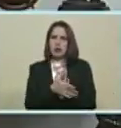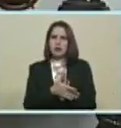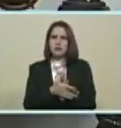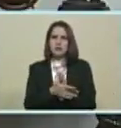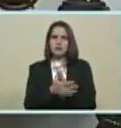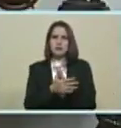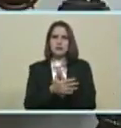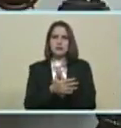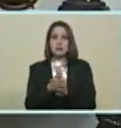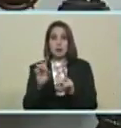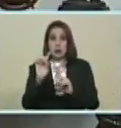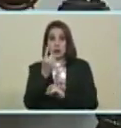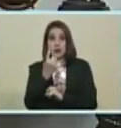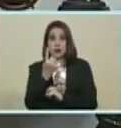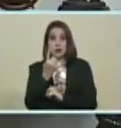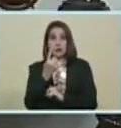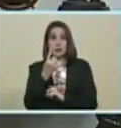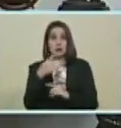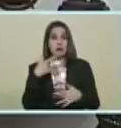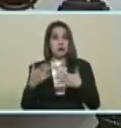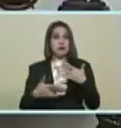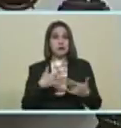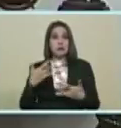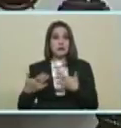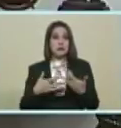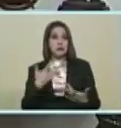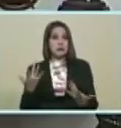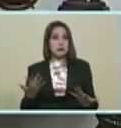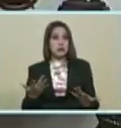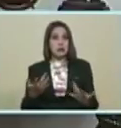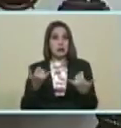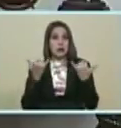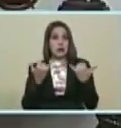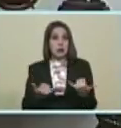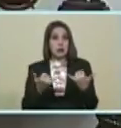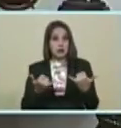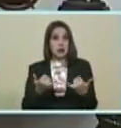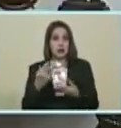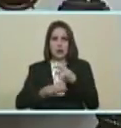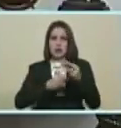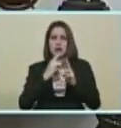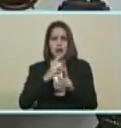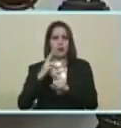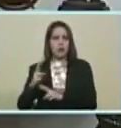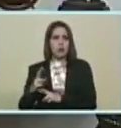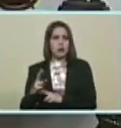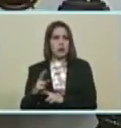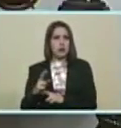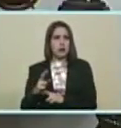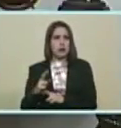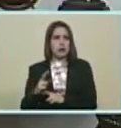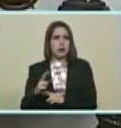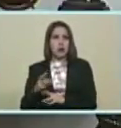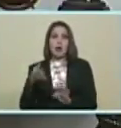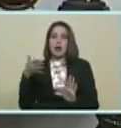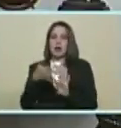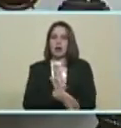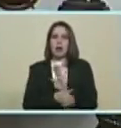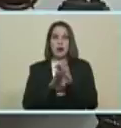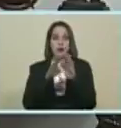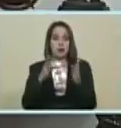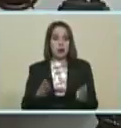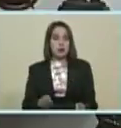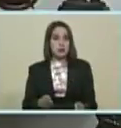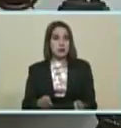Lo primero Lo que activamos Y ya va Arrojando Resultados Son las mesas